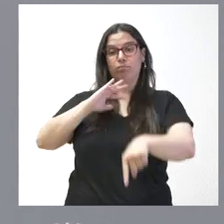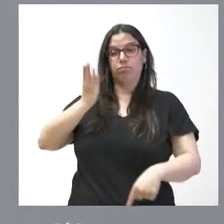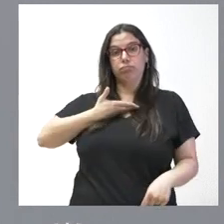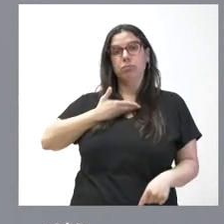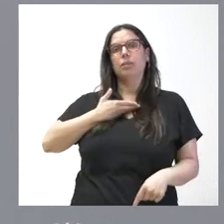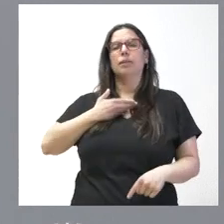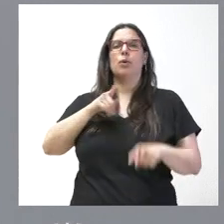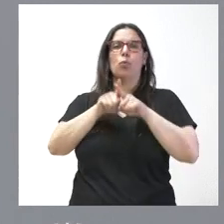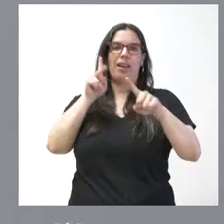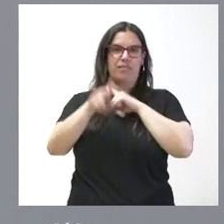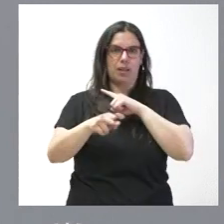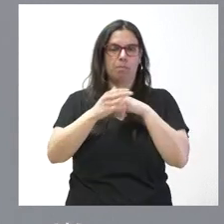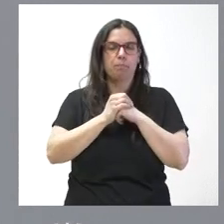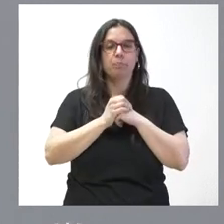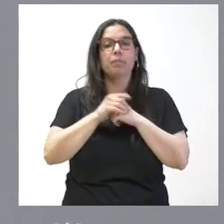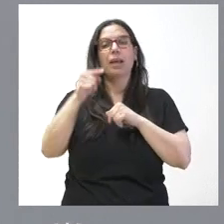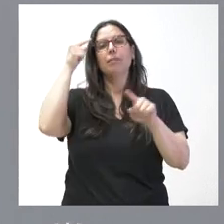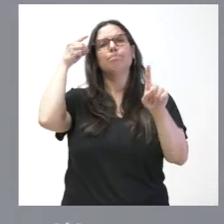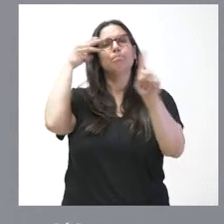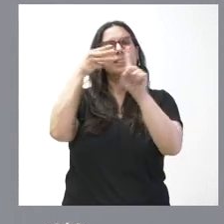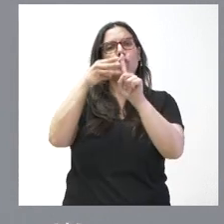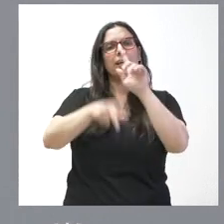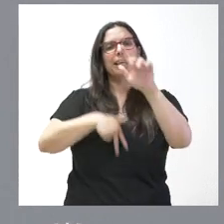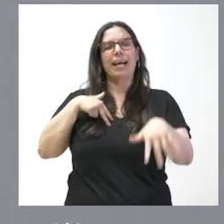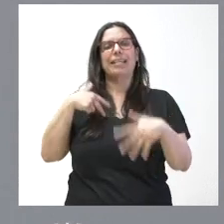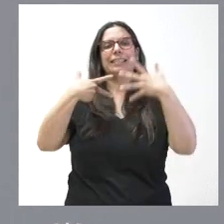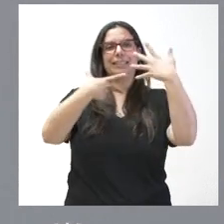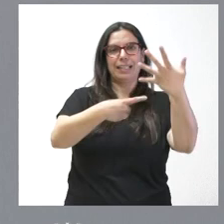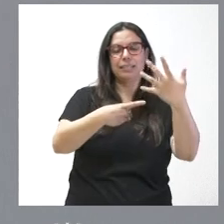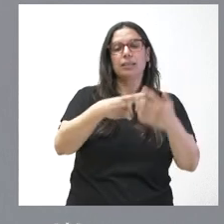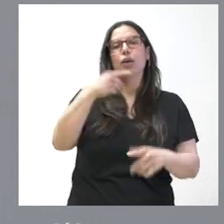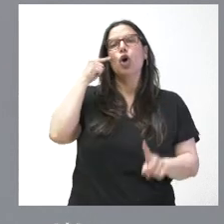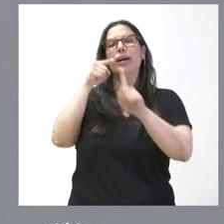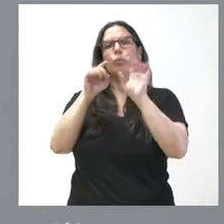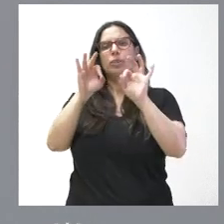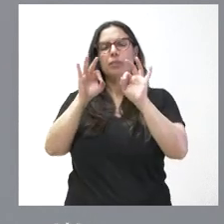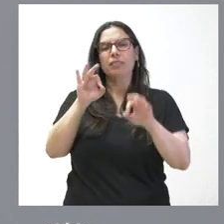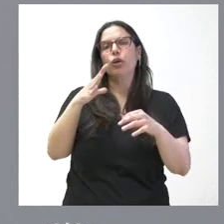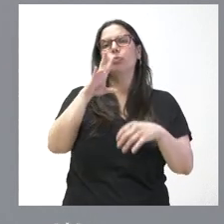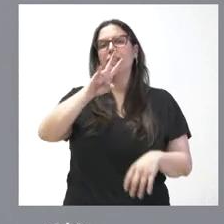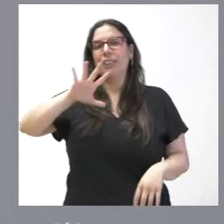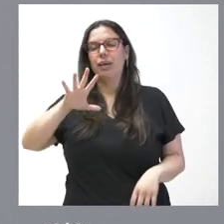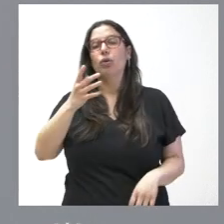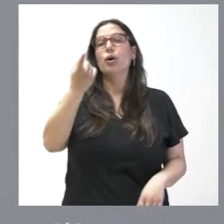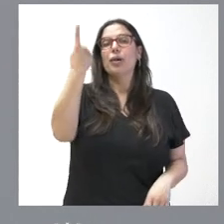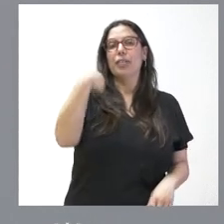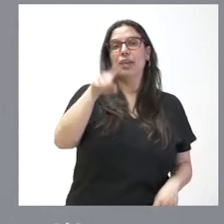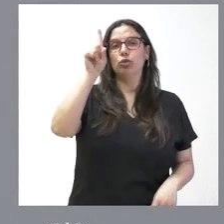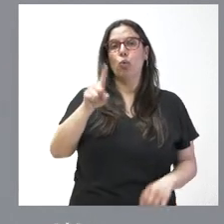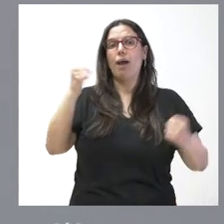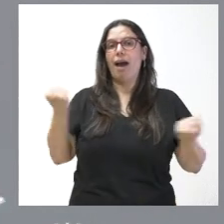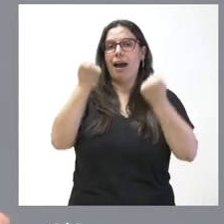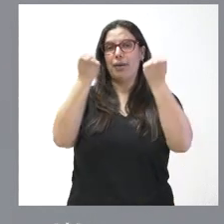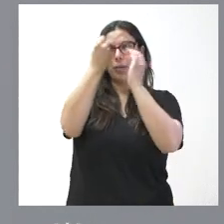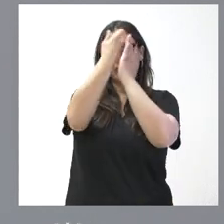seis misiones generales, 25 objetivos específicos y 101 acciones